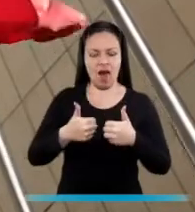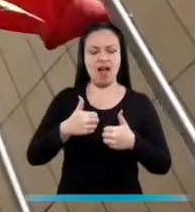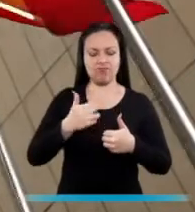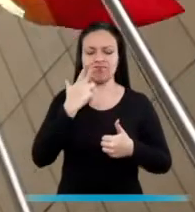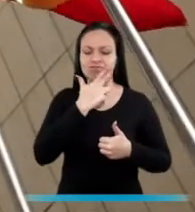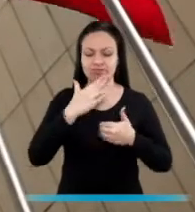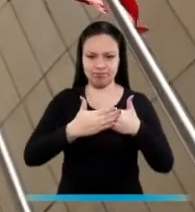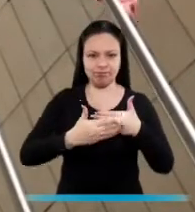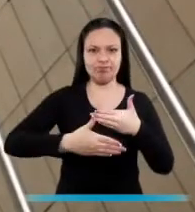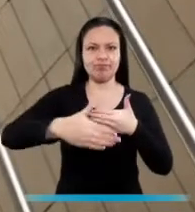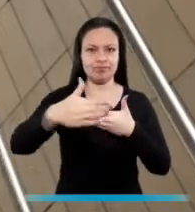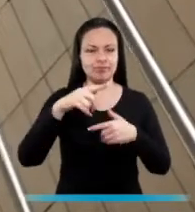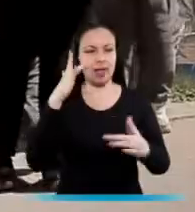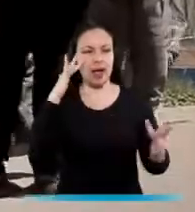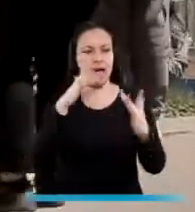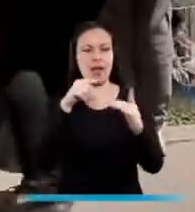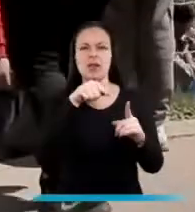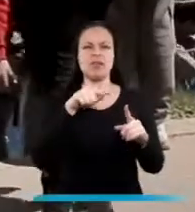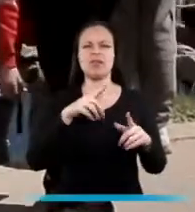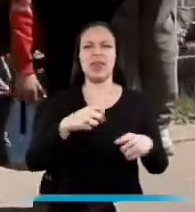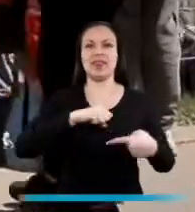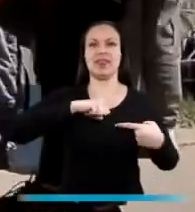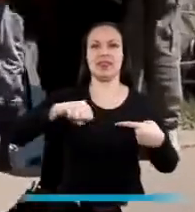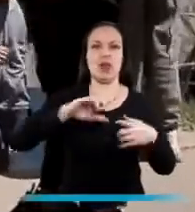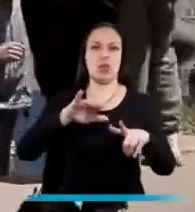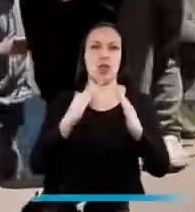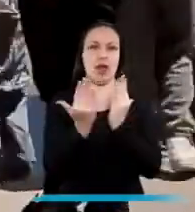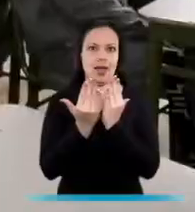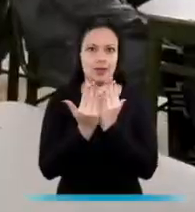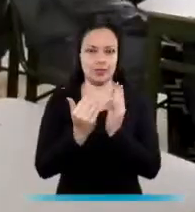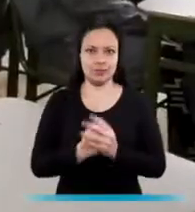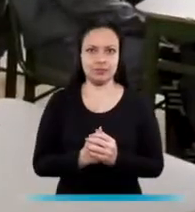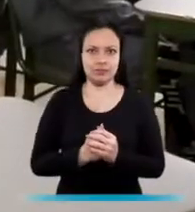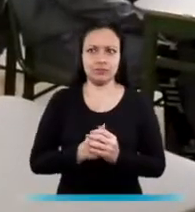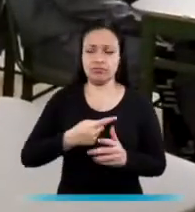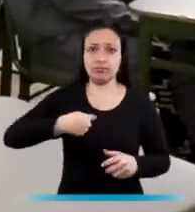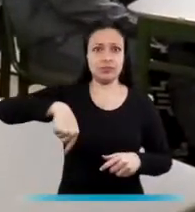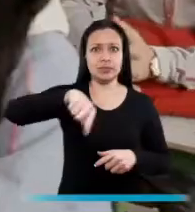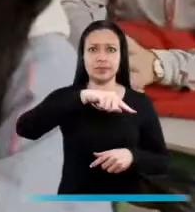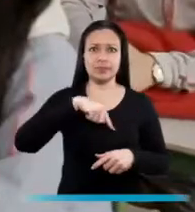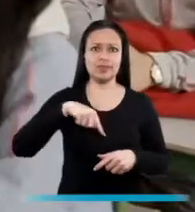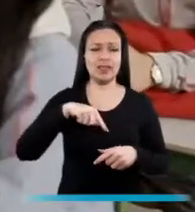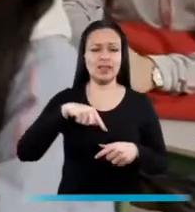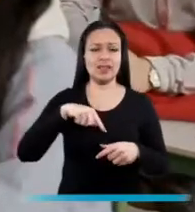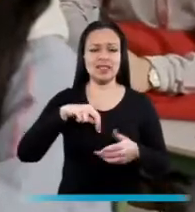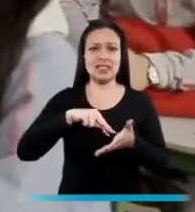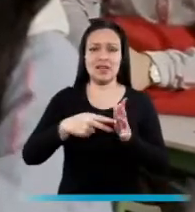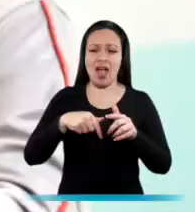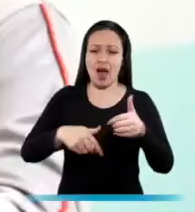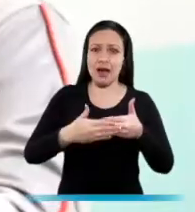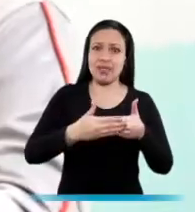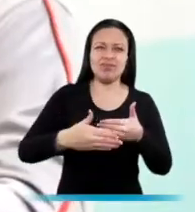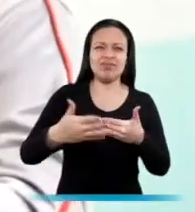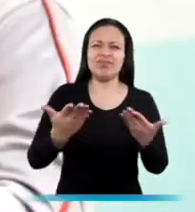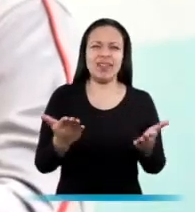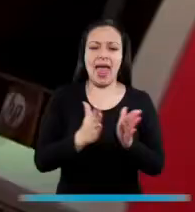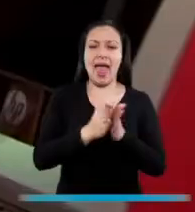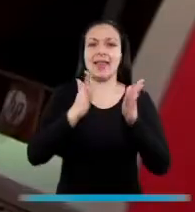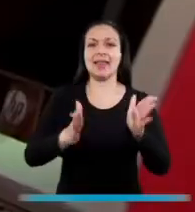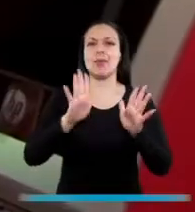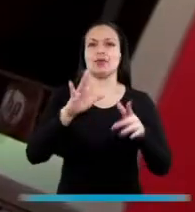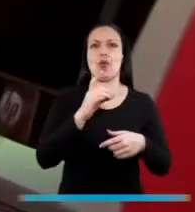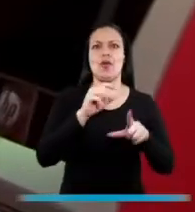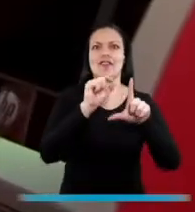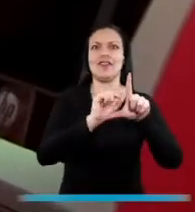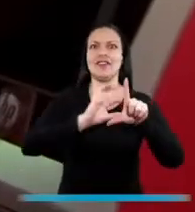de aquí en adelante se ha ocupado de esos temas, particularmente del derecho a la educación. Todos estamos en una época de euforia digital.